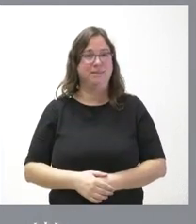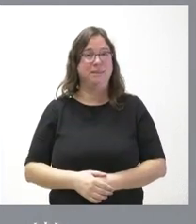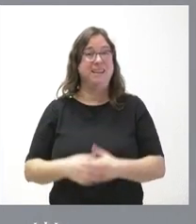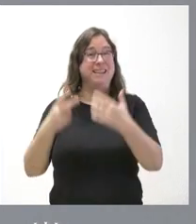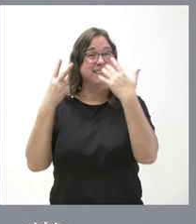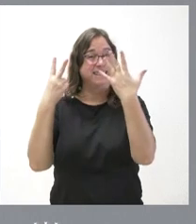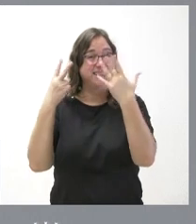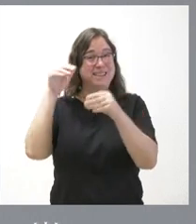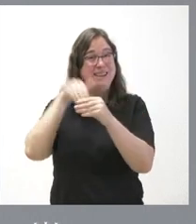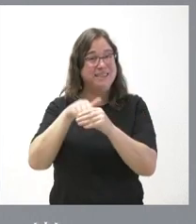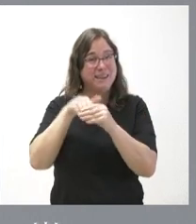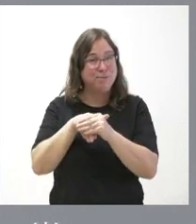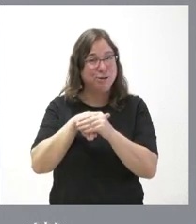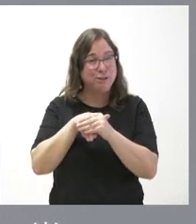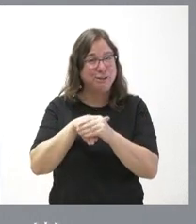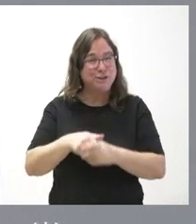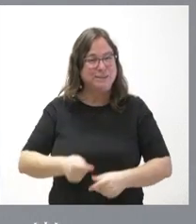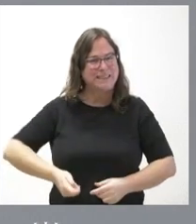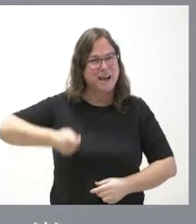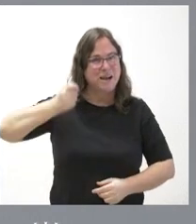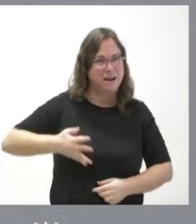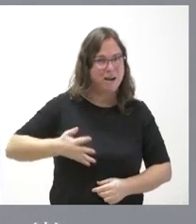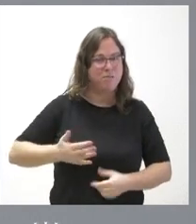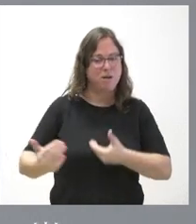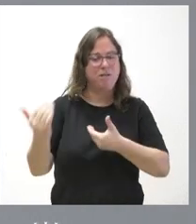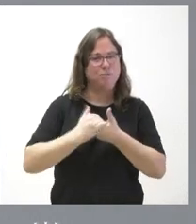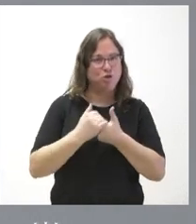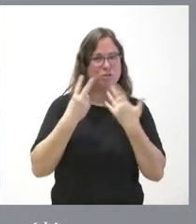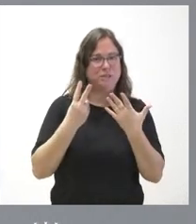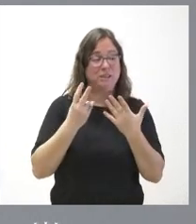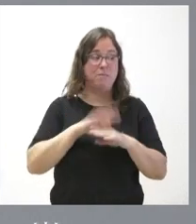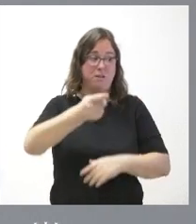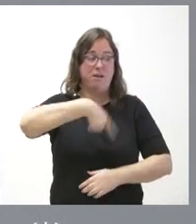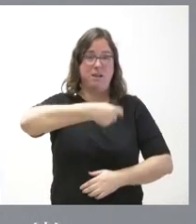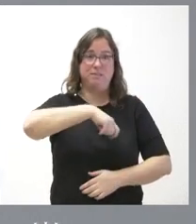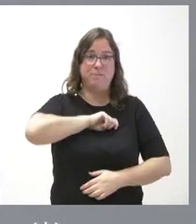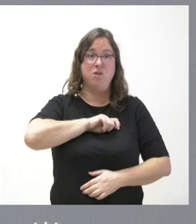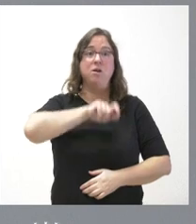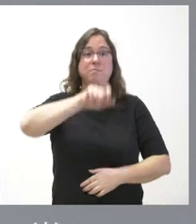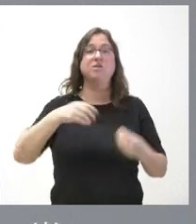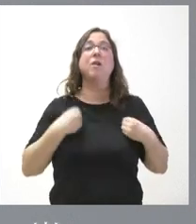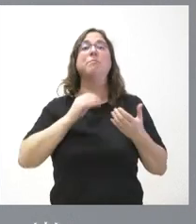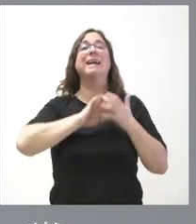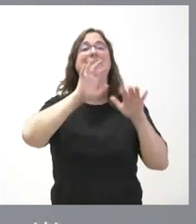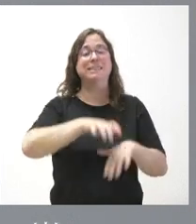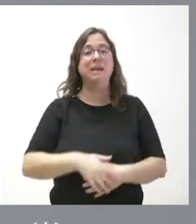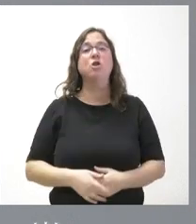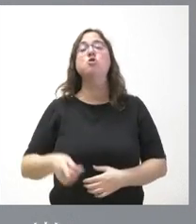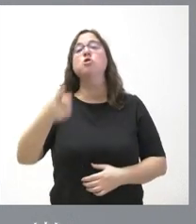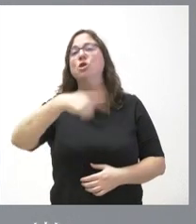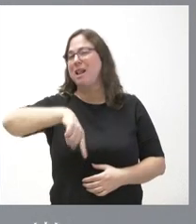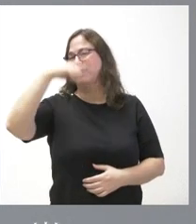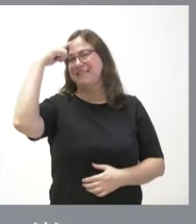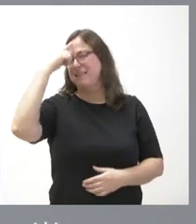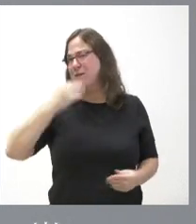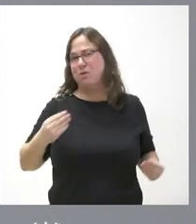habían costado tan caro para los españoles y para las personas de Castilla y León. sabemos muy bien